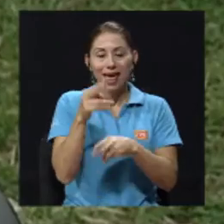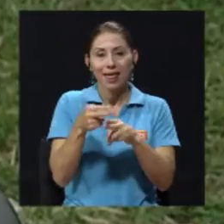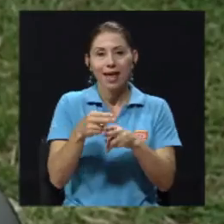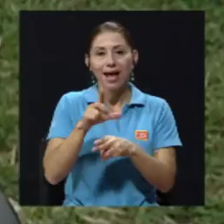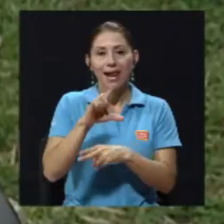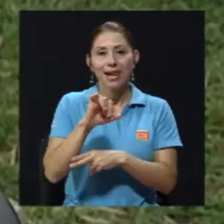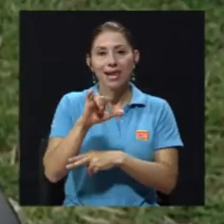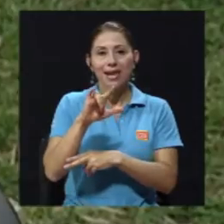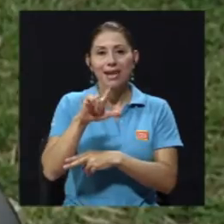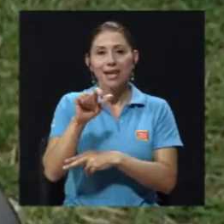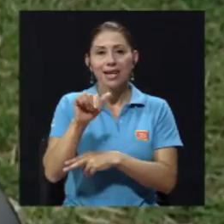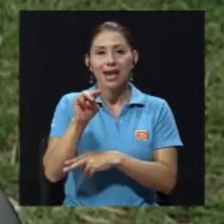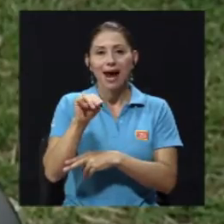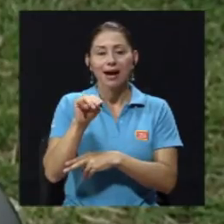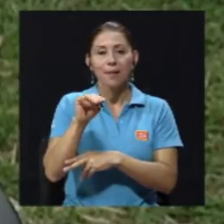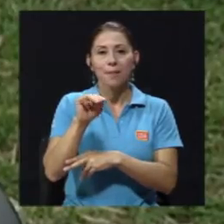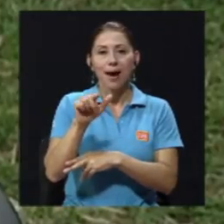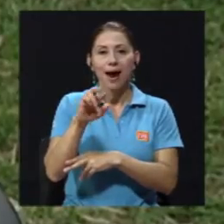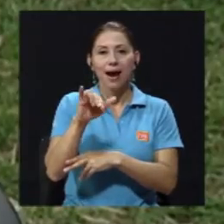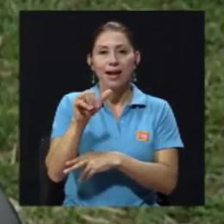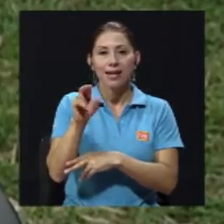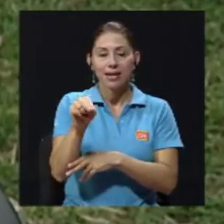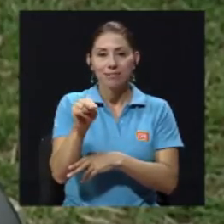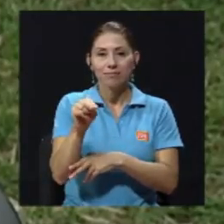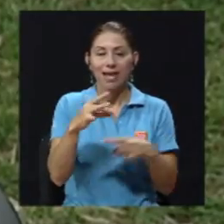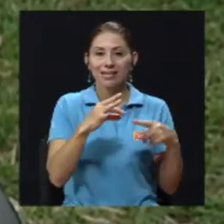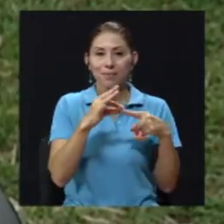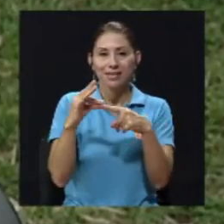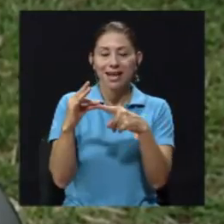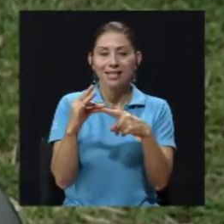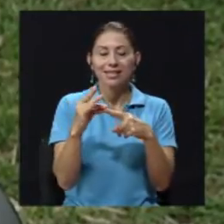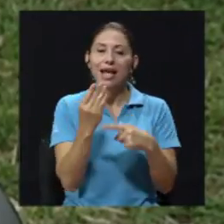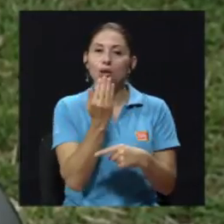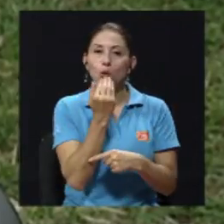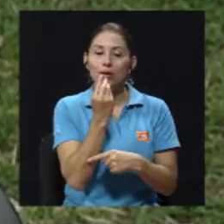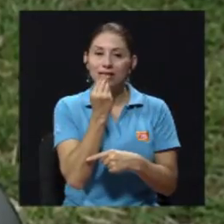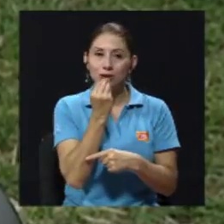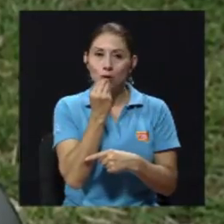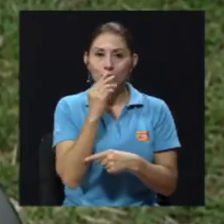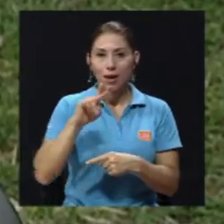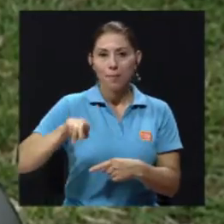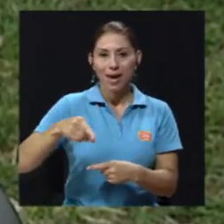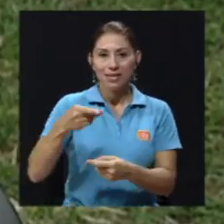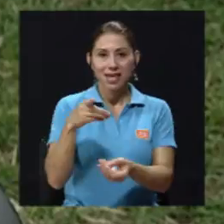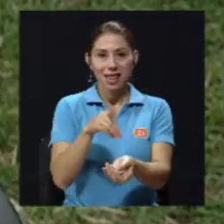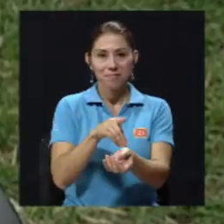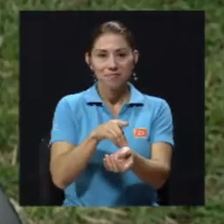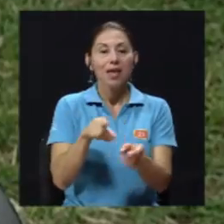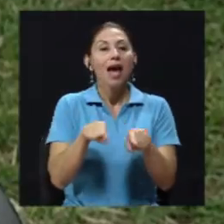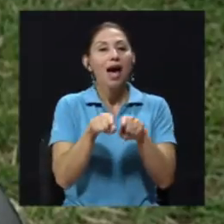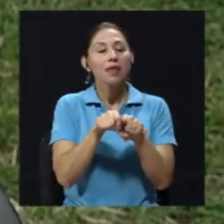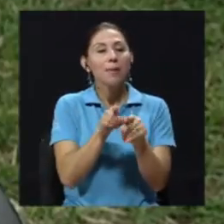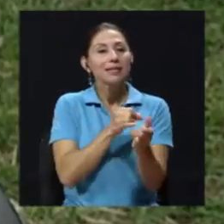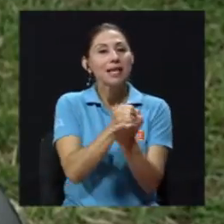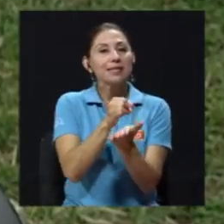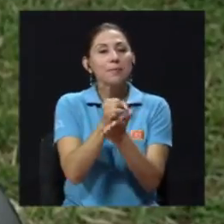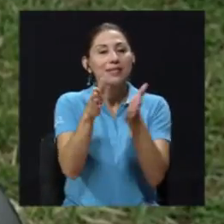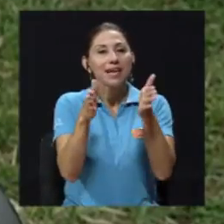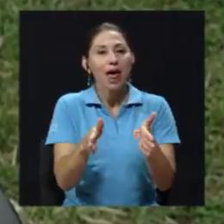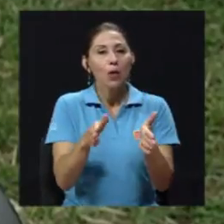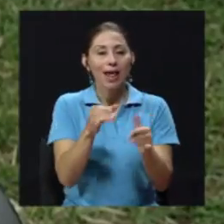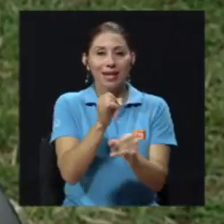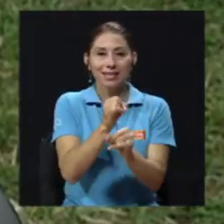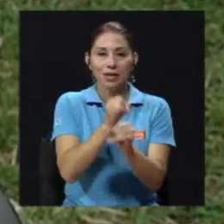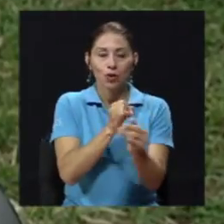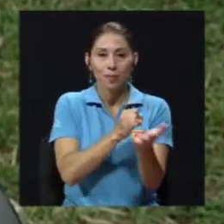Lilian Marín, quien es especialista en nutrición con doctorado y además es investigadora del Instituto de